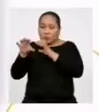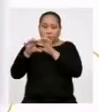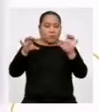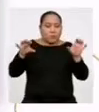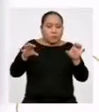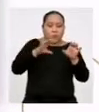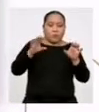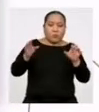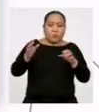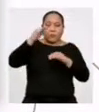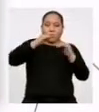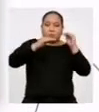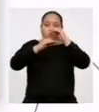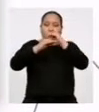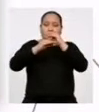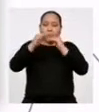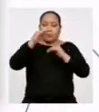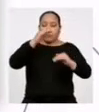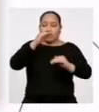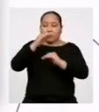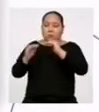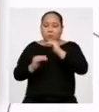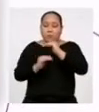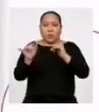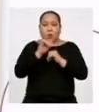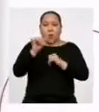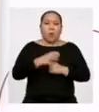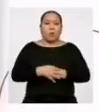ubican encima y por debajo de la mediana